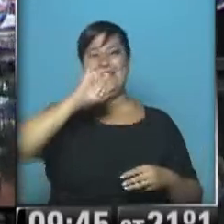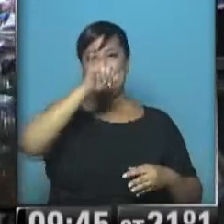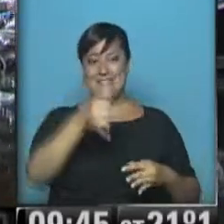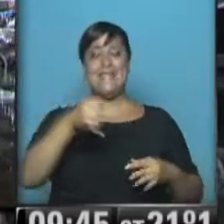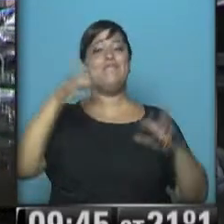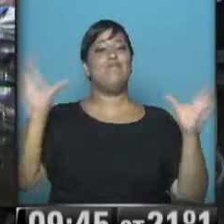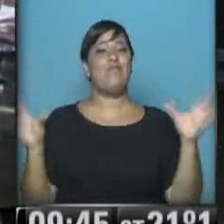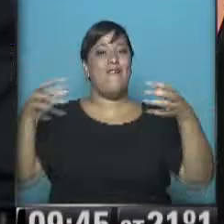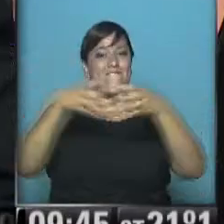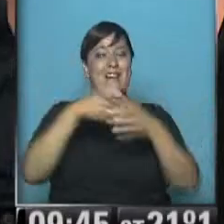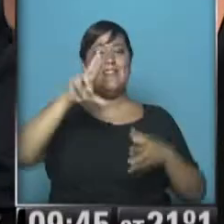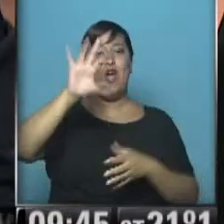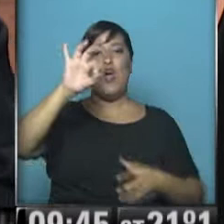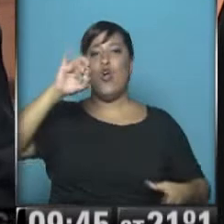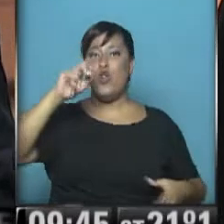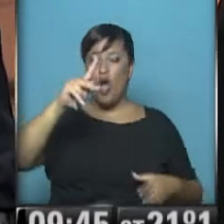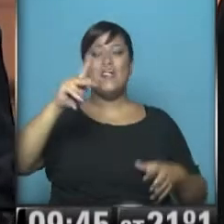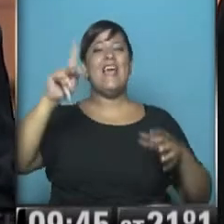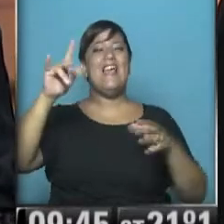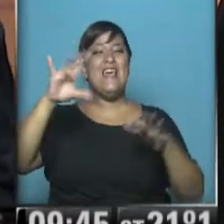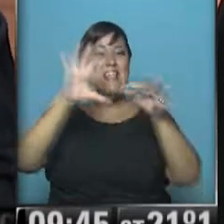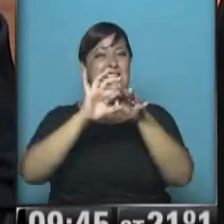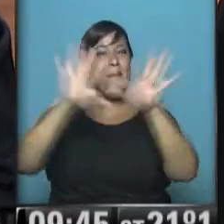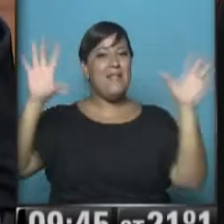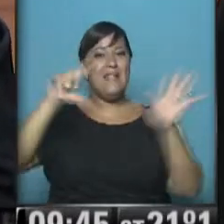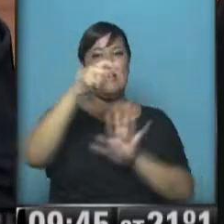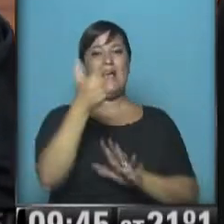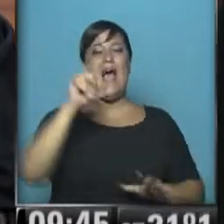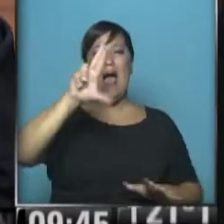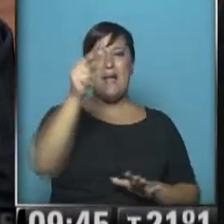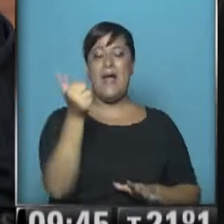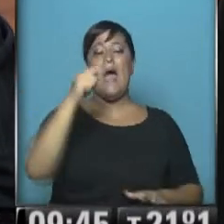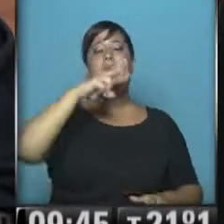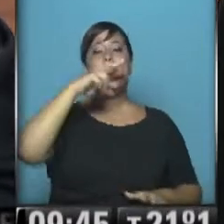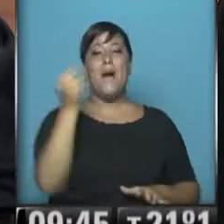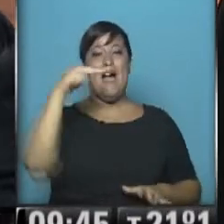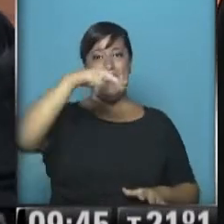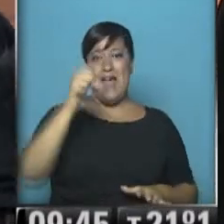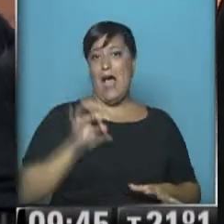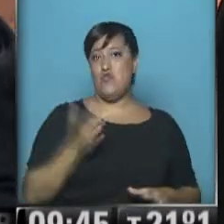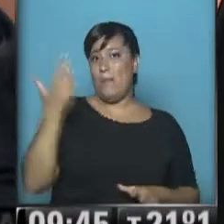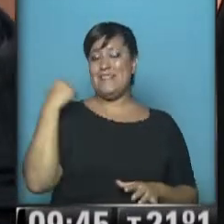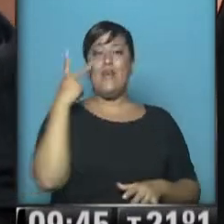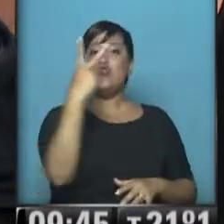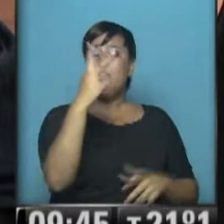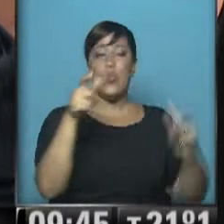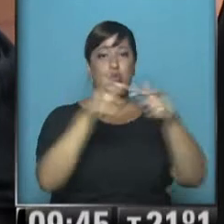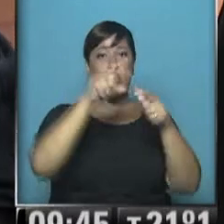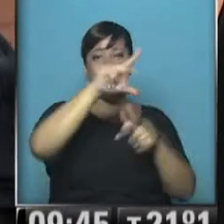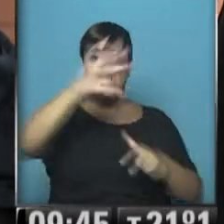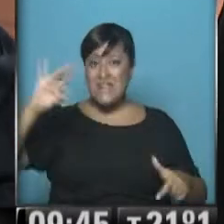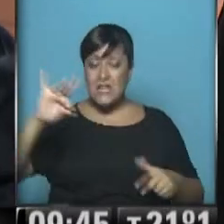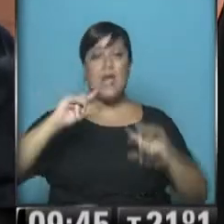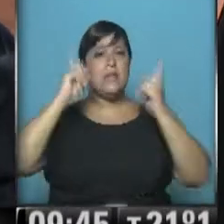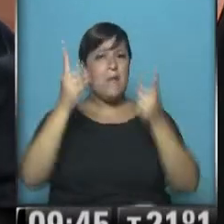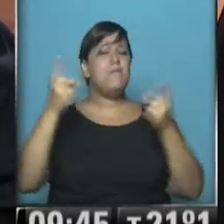la banda de rock independiente Caravana, que el año pasado editaron su segundo disco de estudio Pueblo, que cuenta además